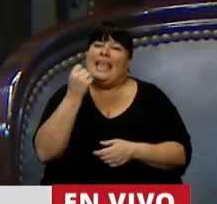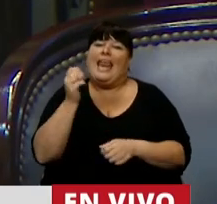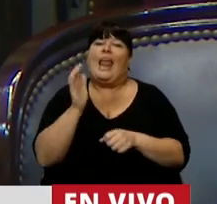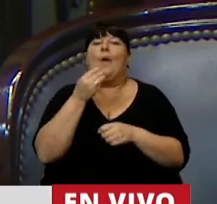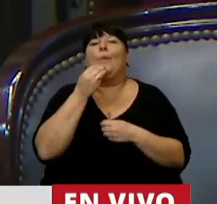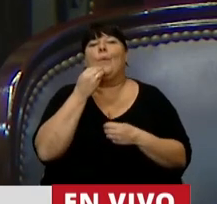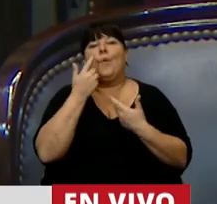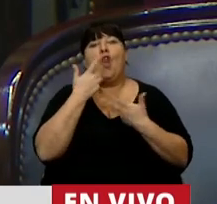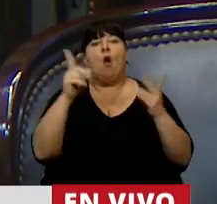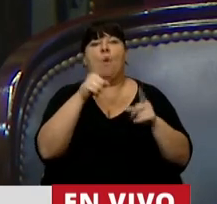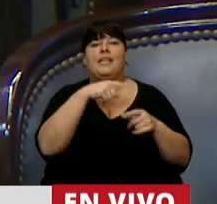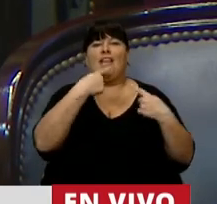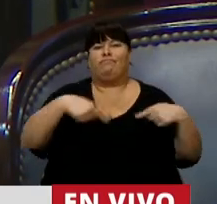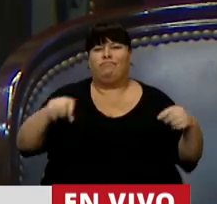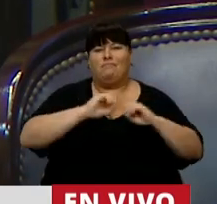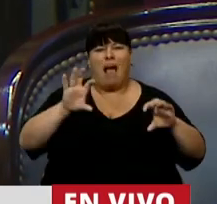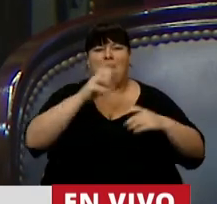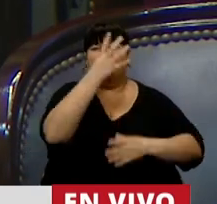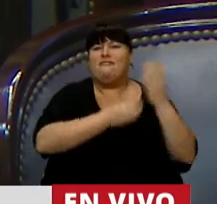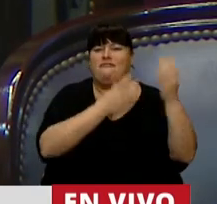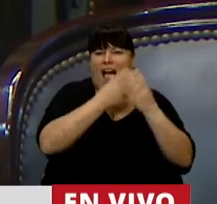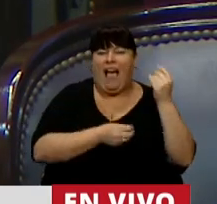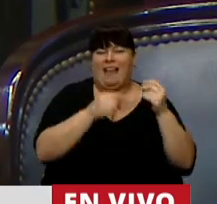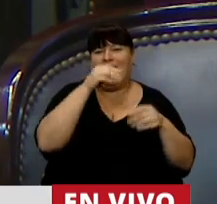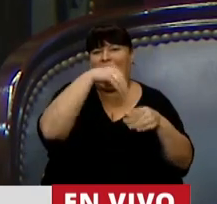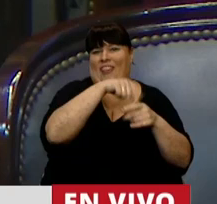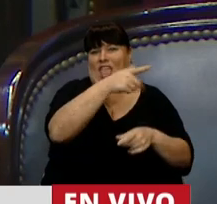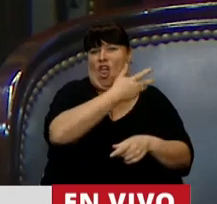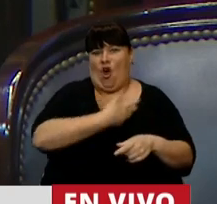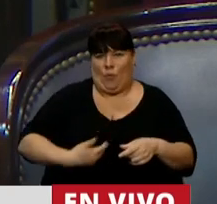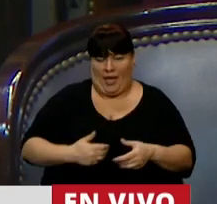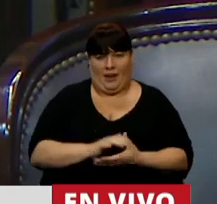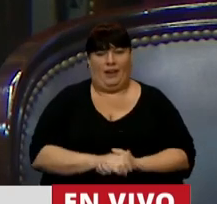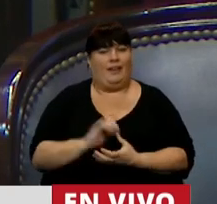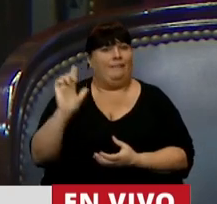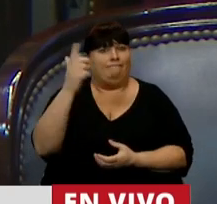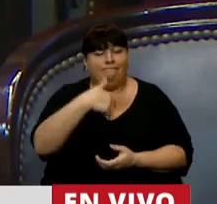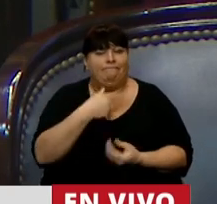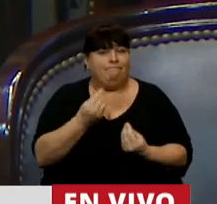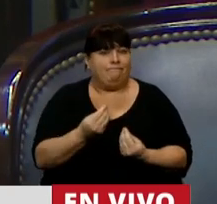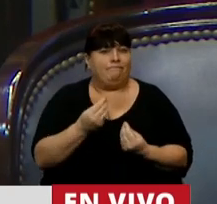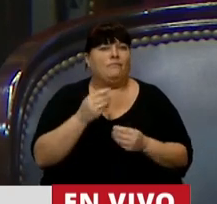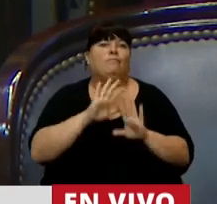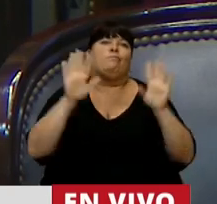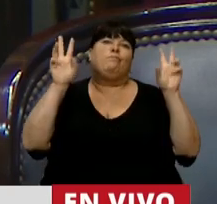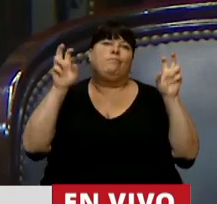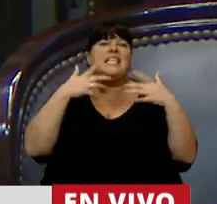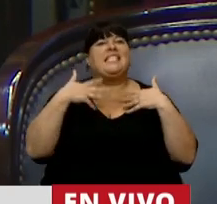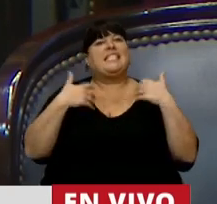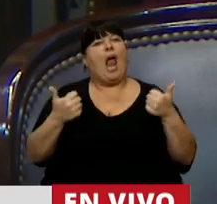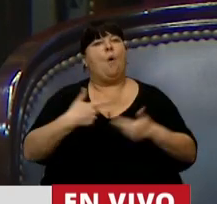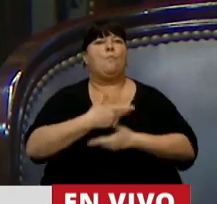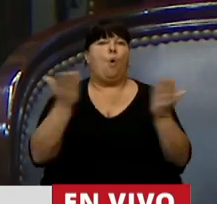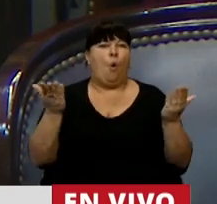tapar todos los desaciertos y errores, irónicamente, en nombre de la salud